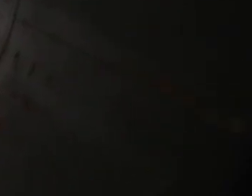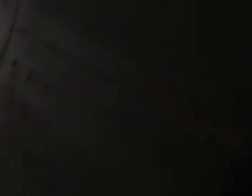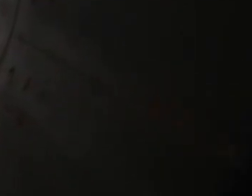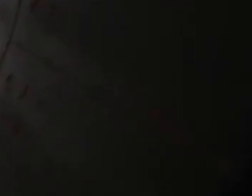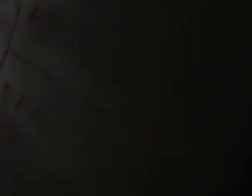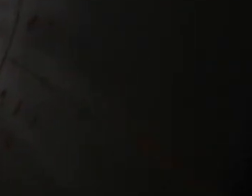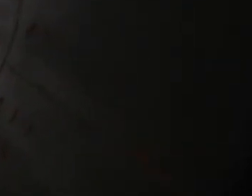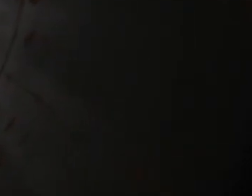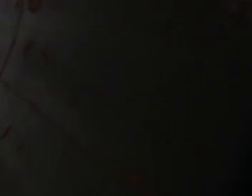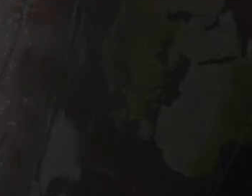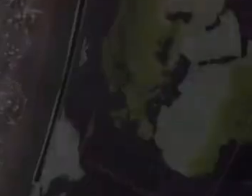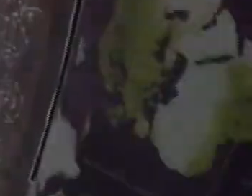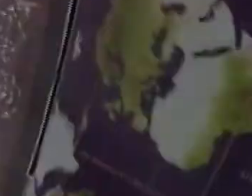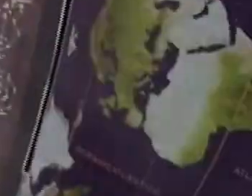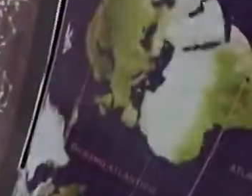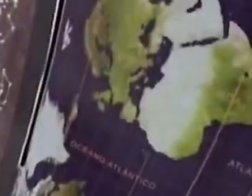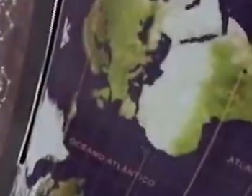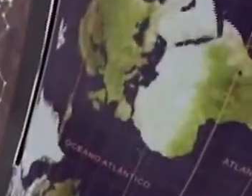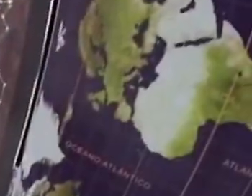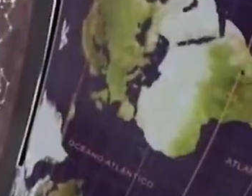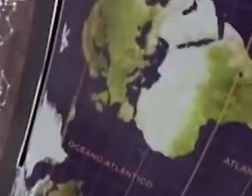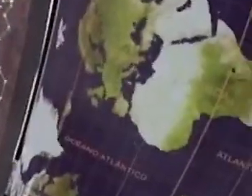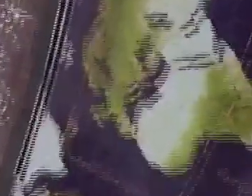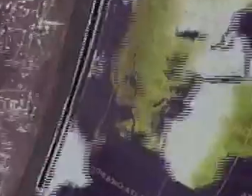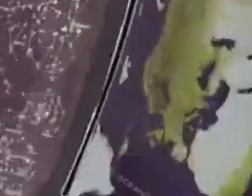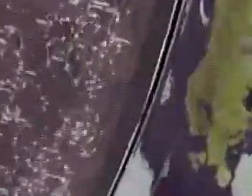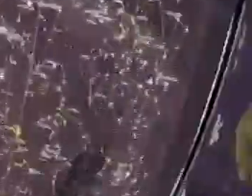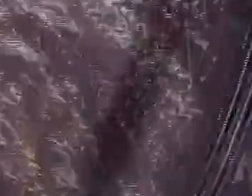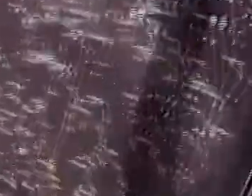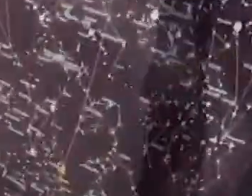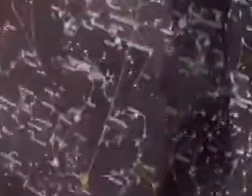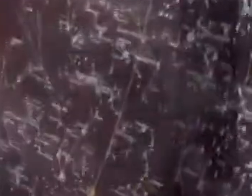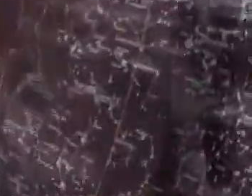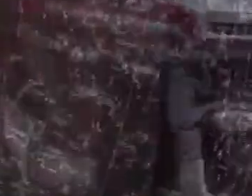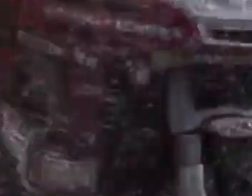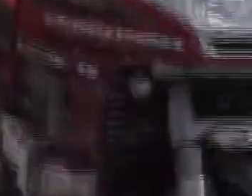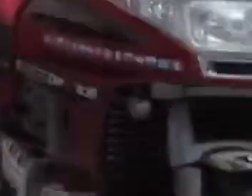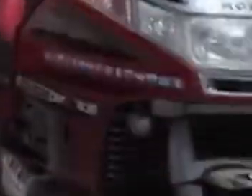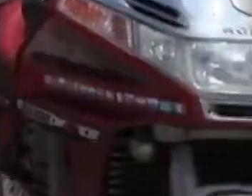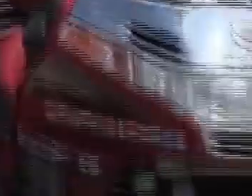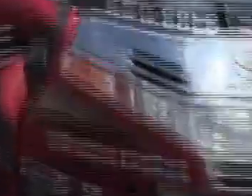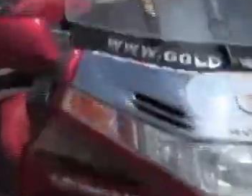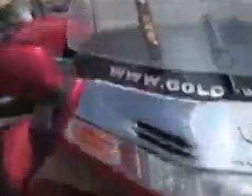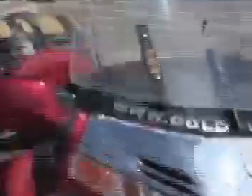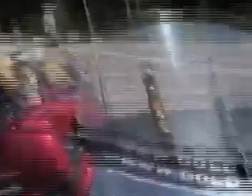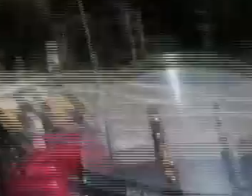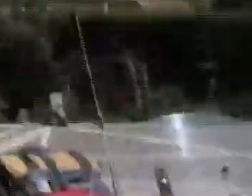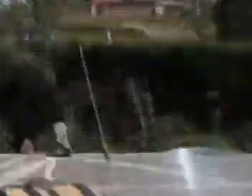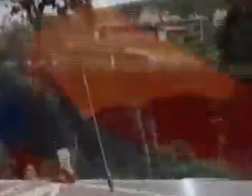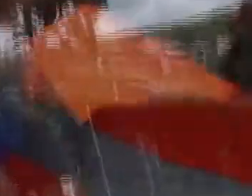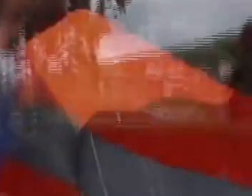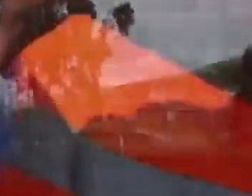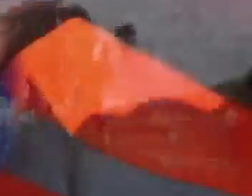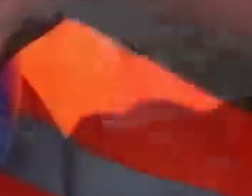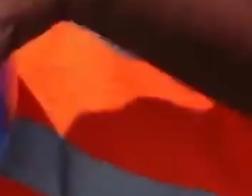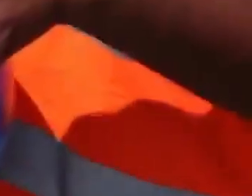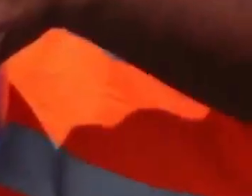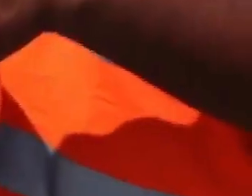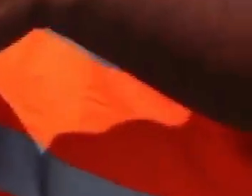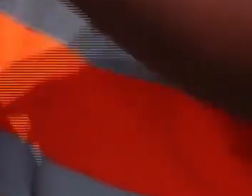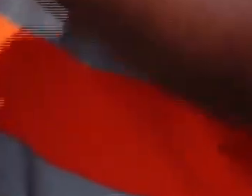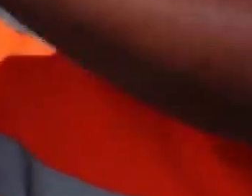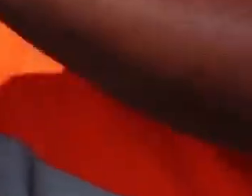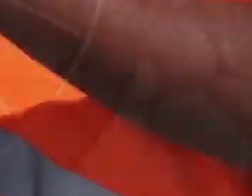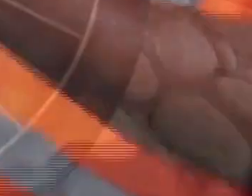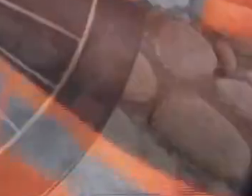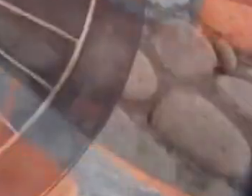Está situado en la mitad del mundo, cerca de la ciudad de Cayambe, a 47 kilómetros al norte de Quito. Ver estos lugares y poder